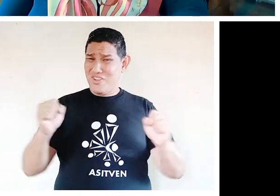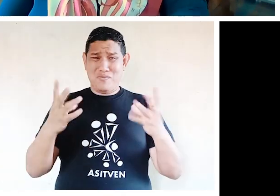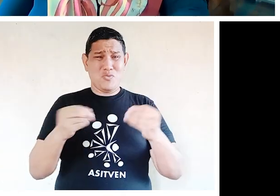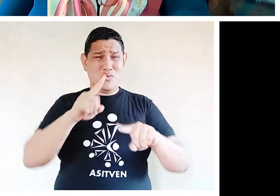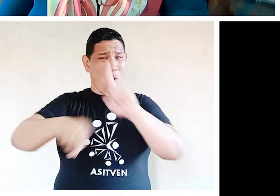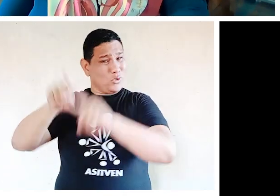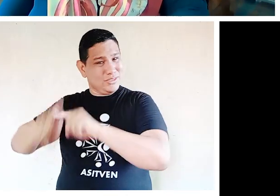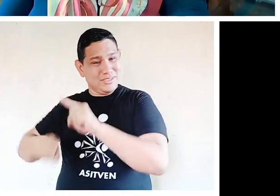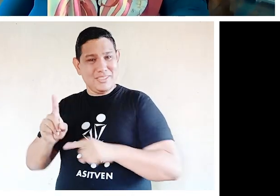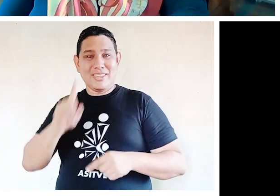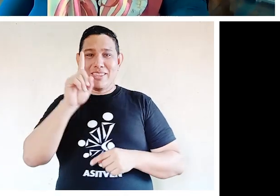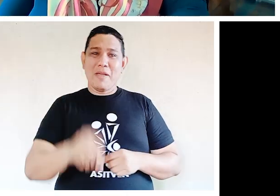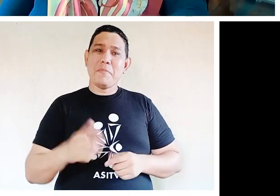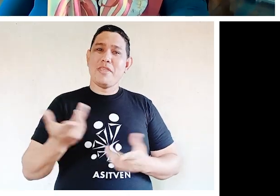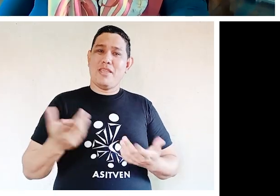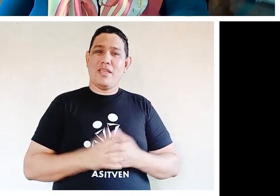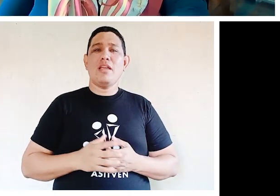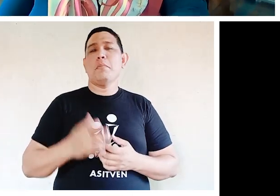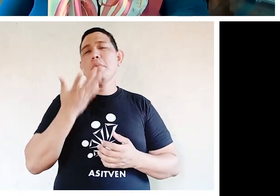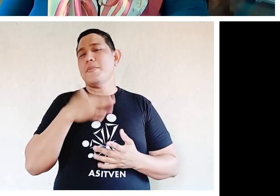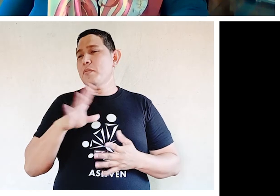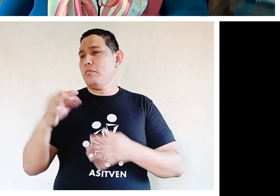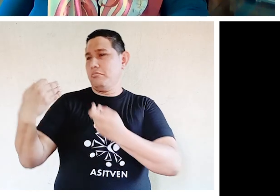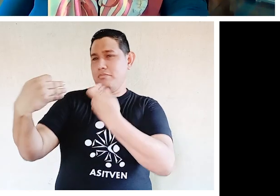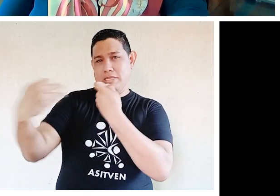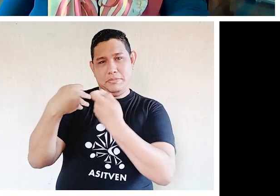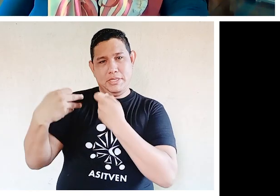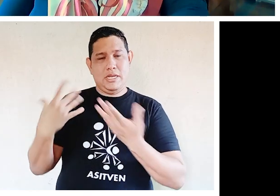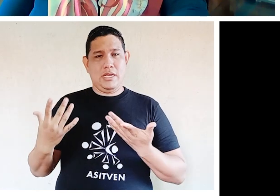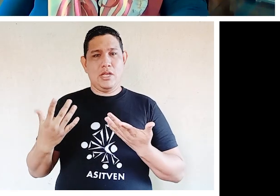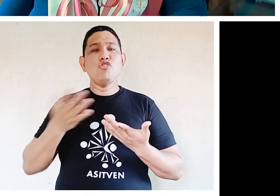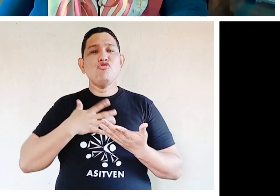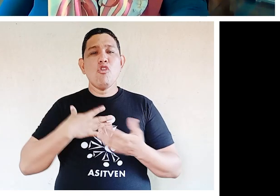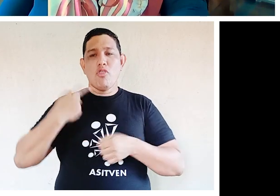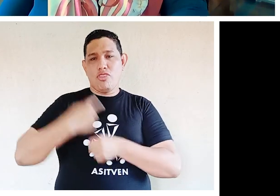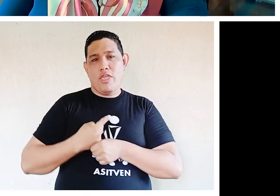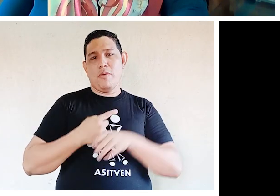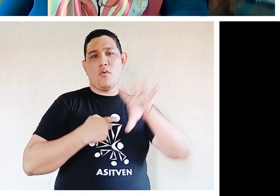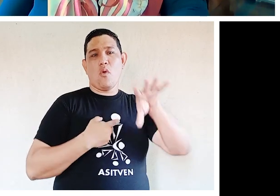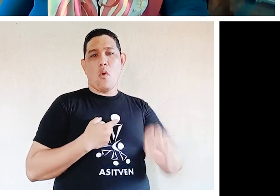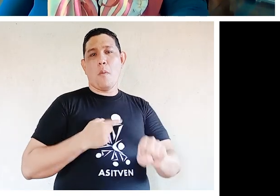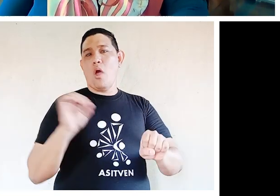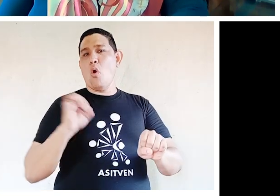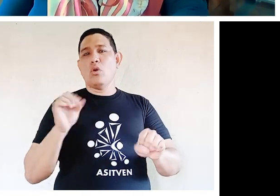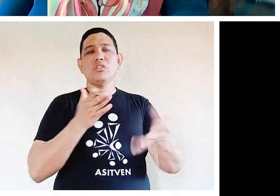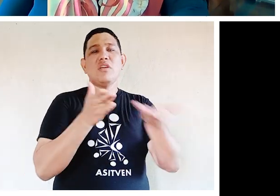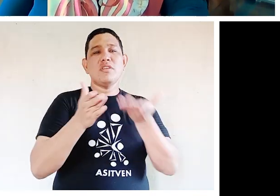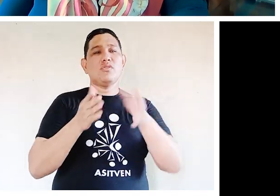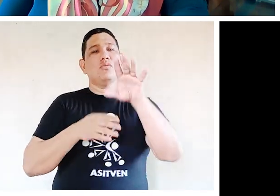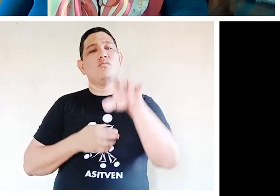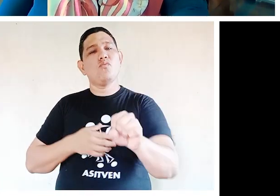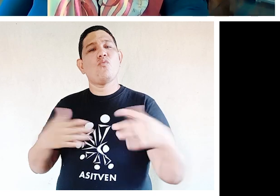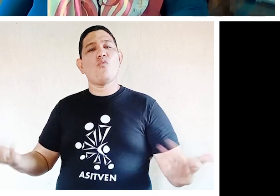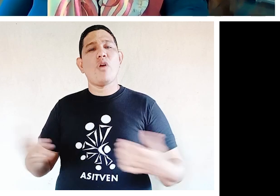se me trate de explicar qué es lo que yo debo comprar o qué servicio debo adquirir porque se